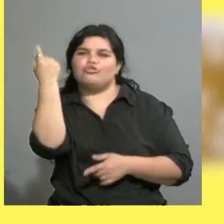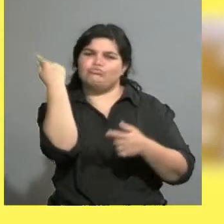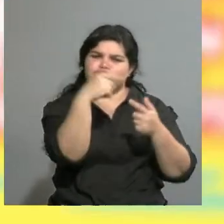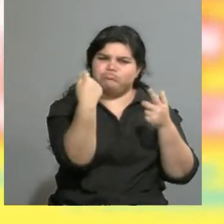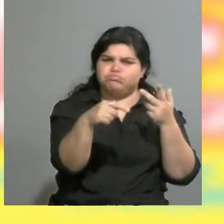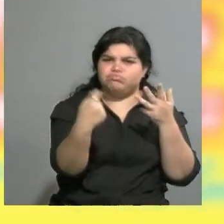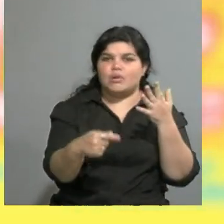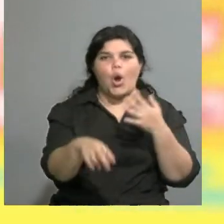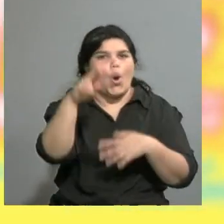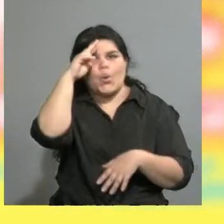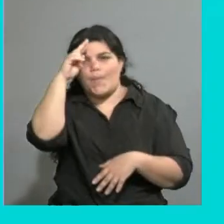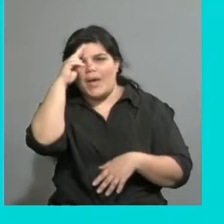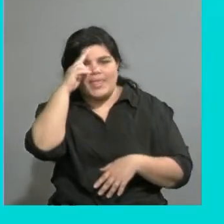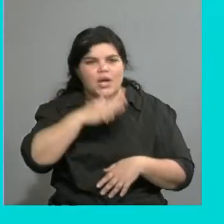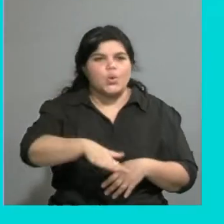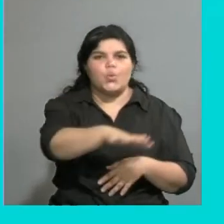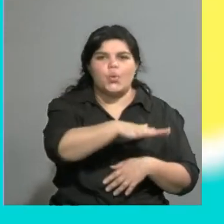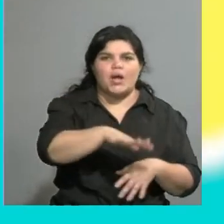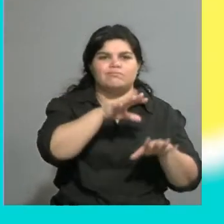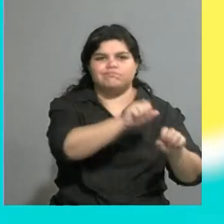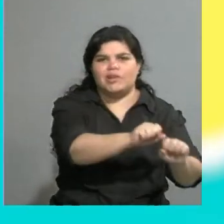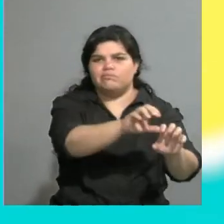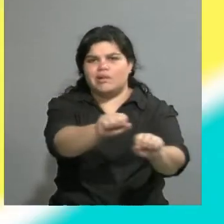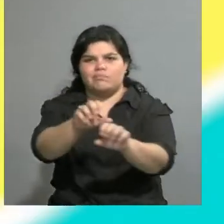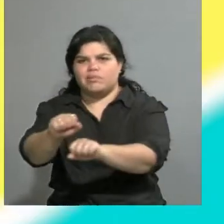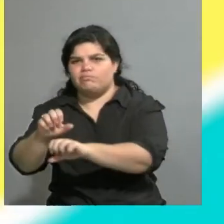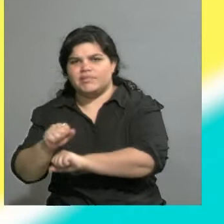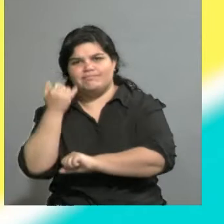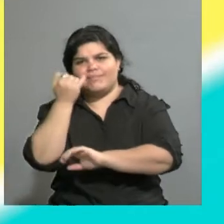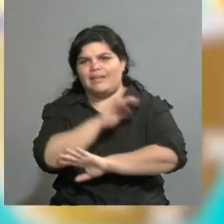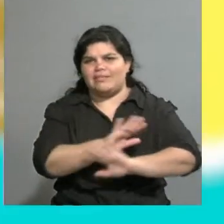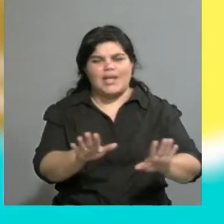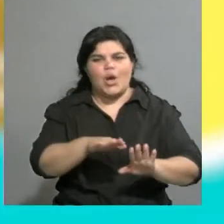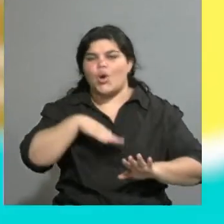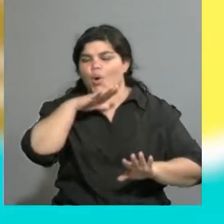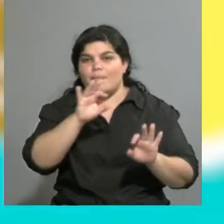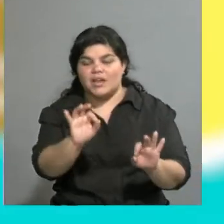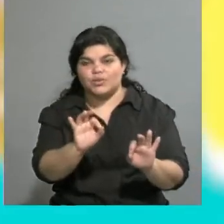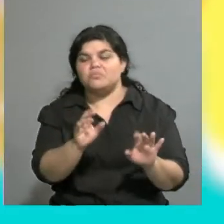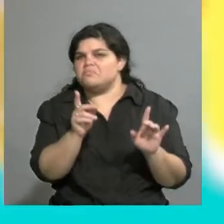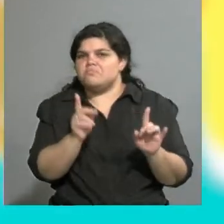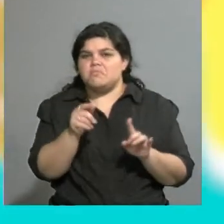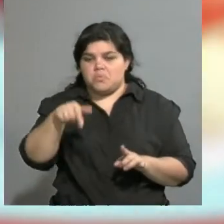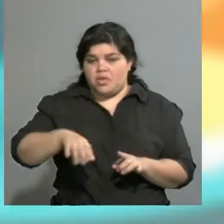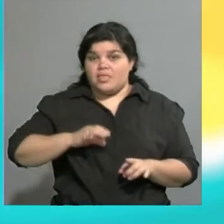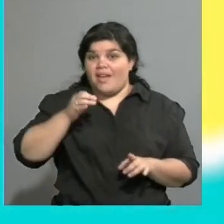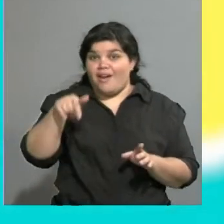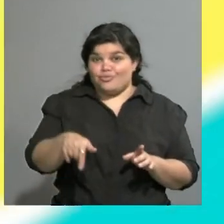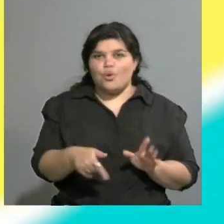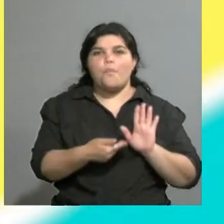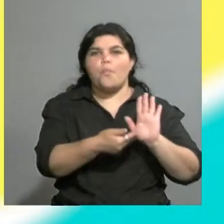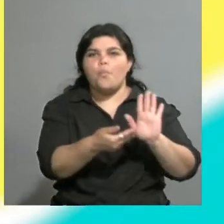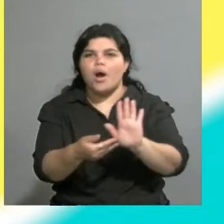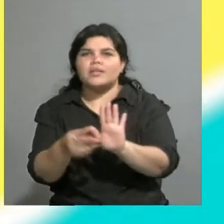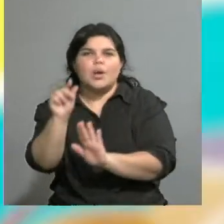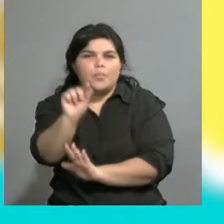disponibles, las salas están todas completas, así que por eso es tenemos poquitas funciones este año, pero sí, la idea es ir